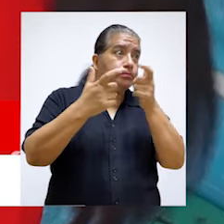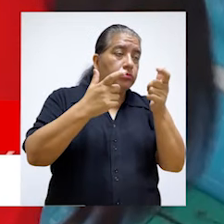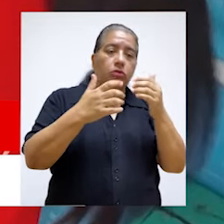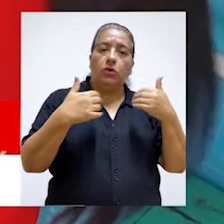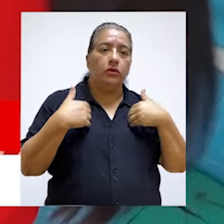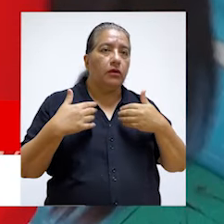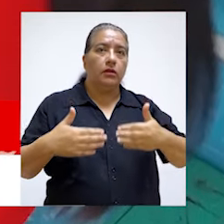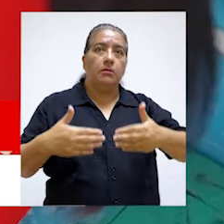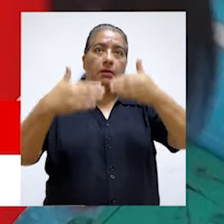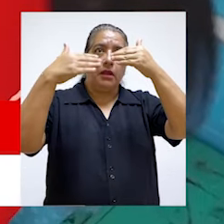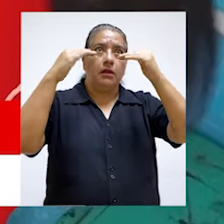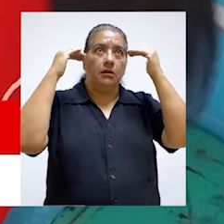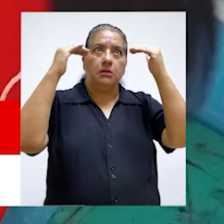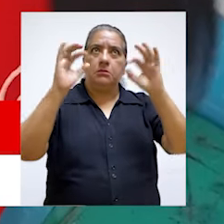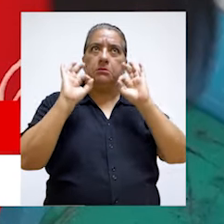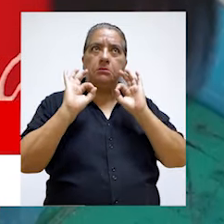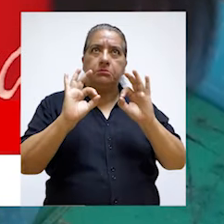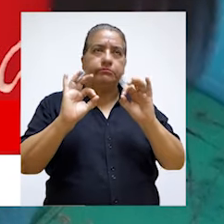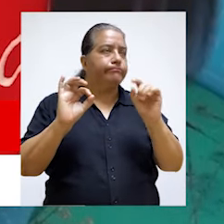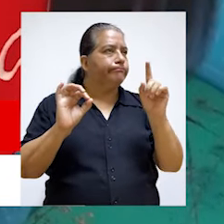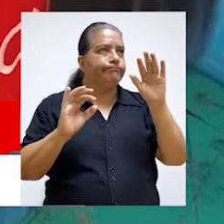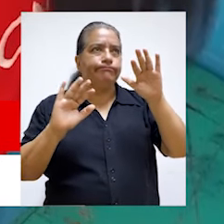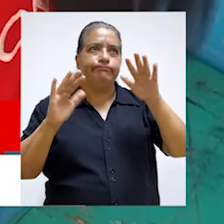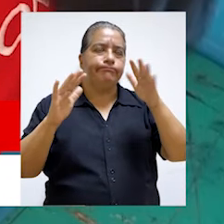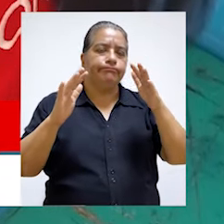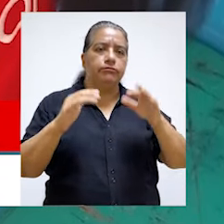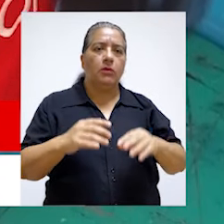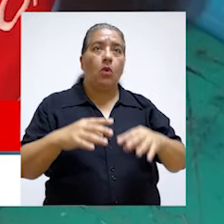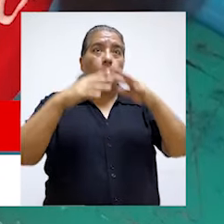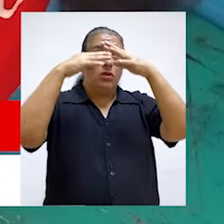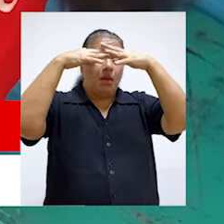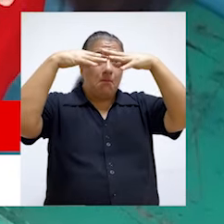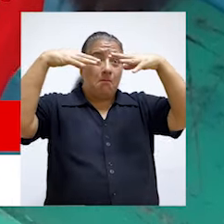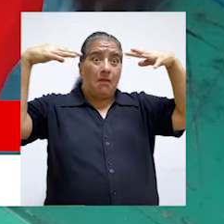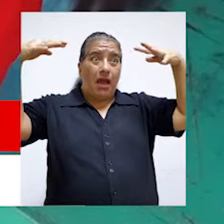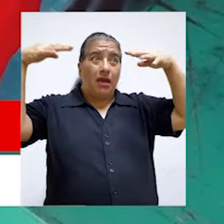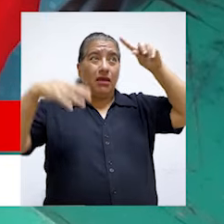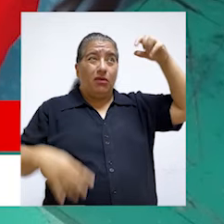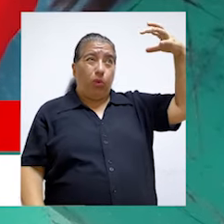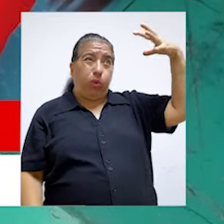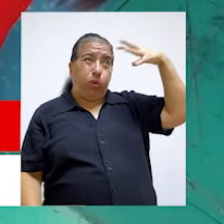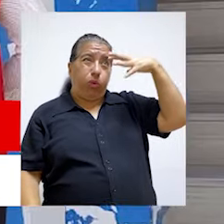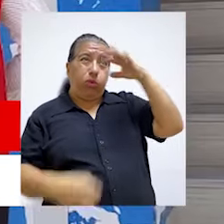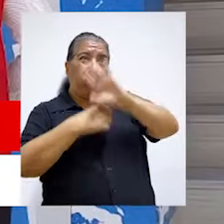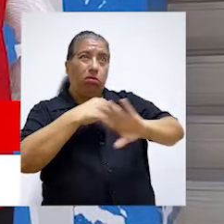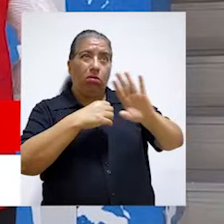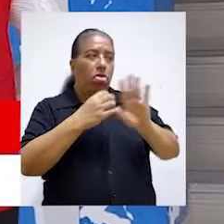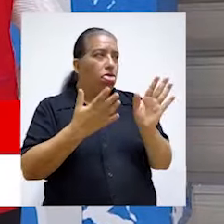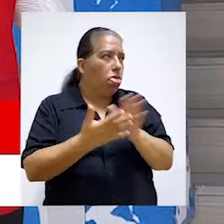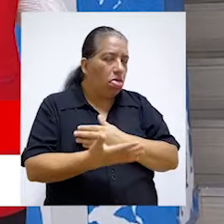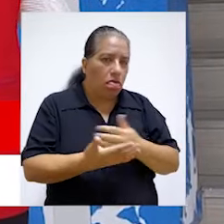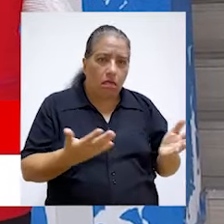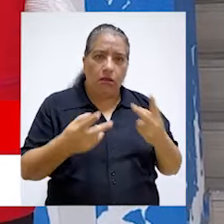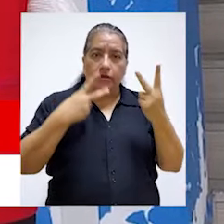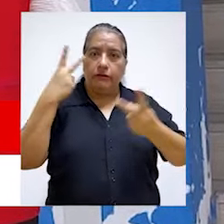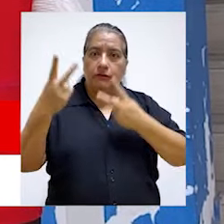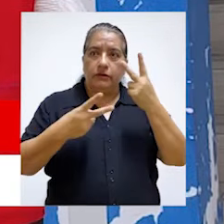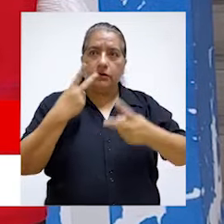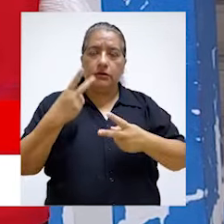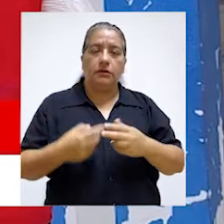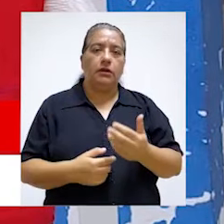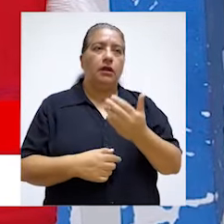los colegios inspeccionados no cuentan con paredes ni techos adecuados, ni se ha instalado una malla para protegerlos de la radiación solar.